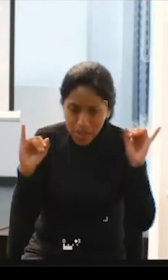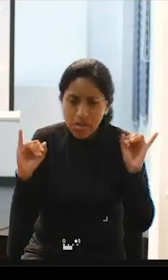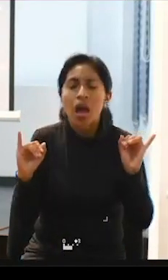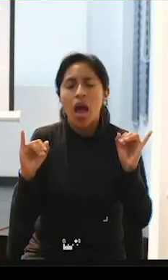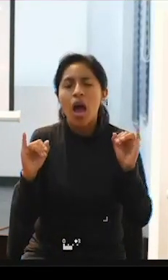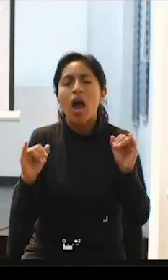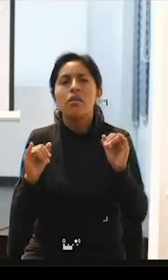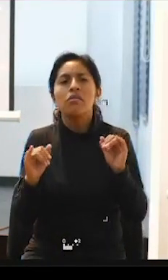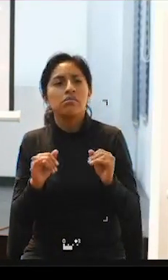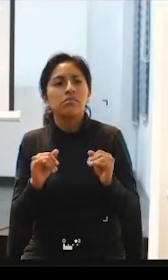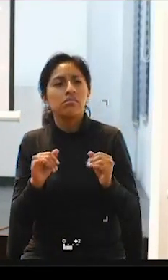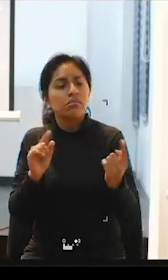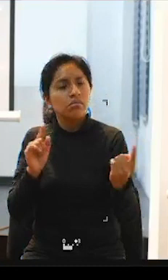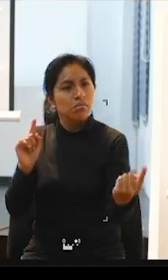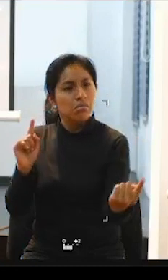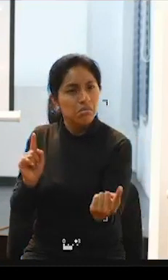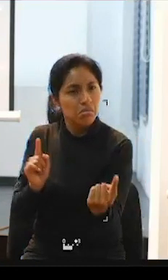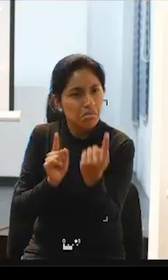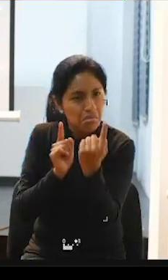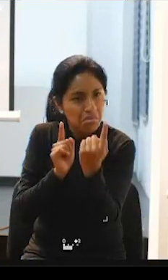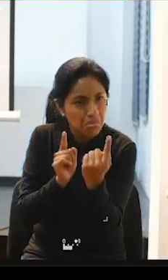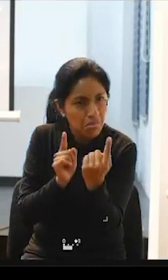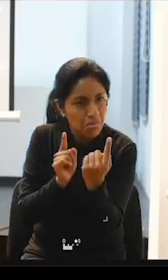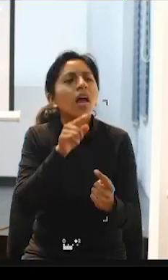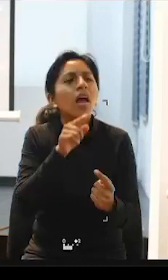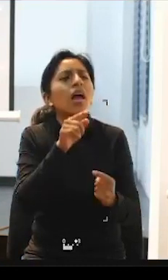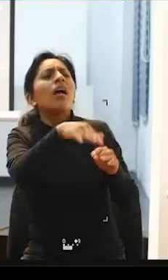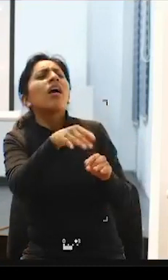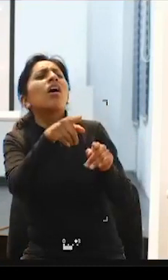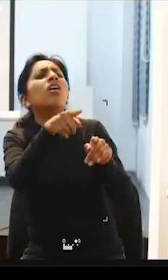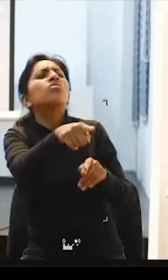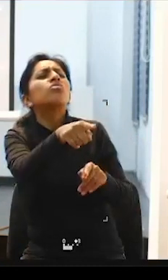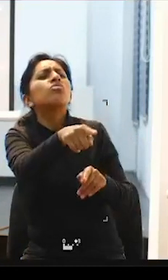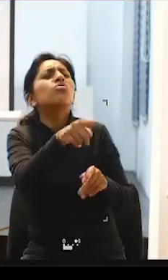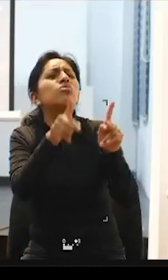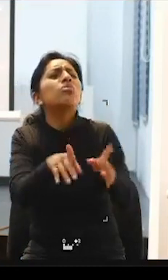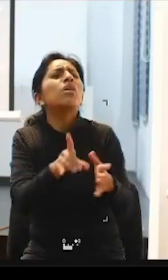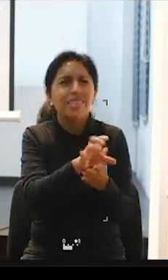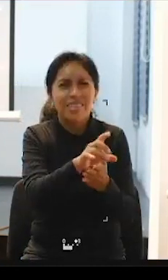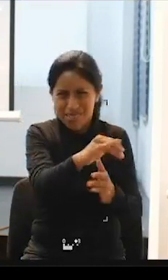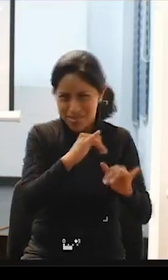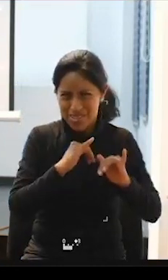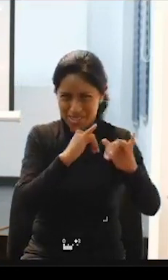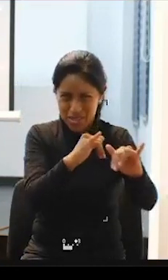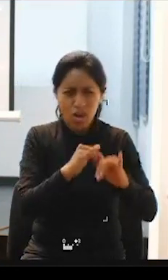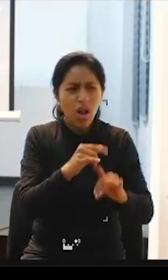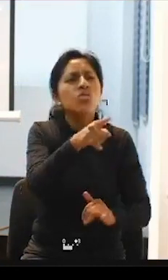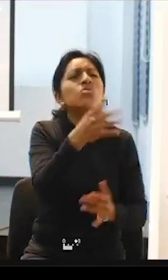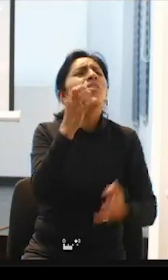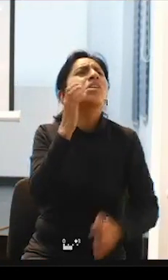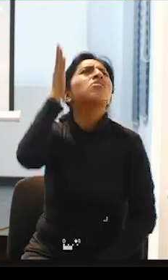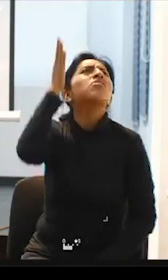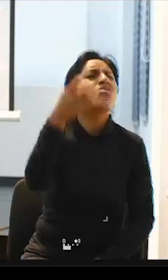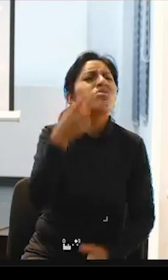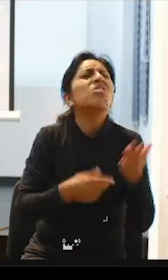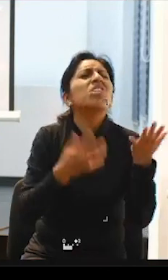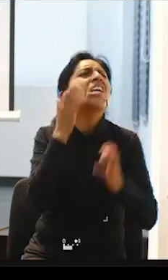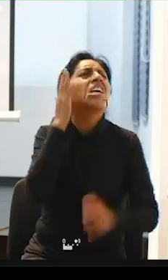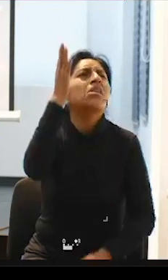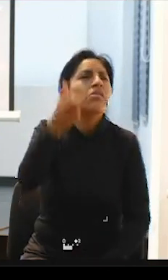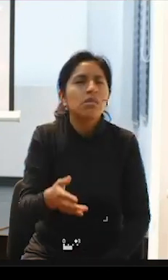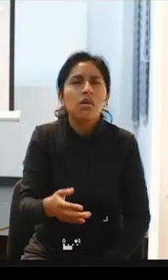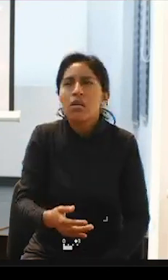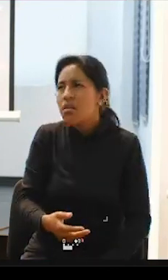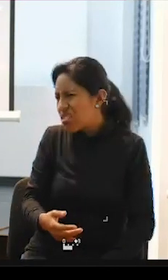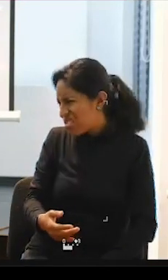discapacidad sin un proyecto de vida ¿qué quieres hacer para el futuro? no sé ¿pero qué piensas? ¿vas a estudiar?